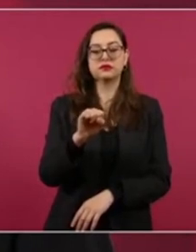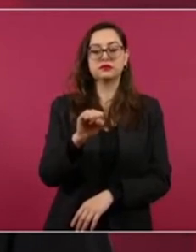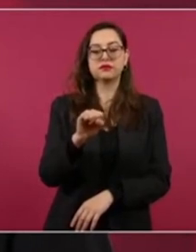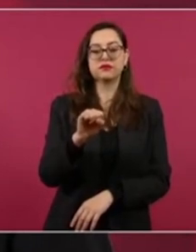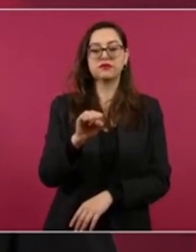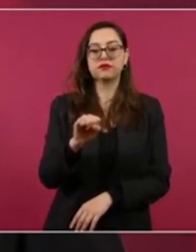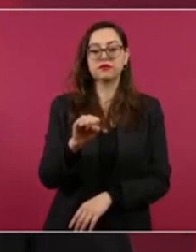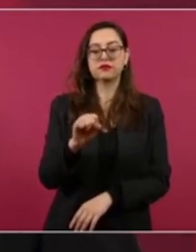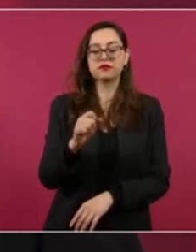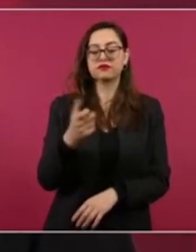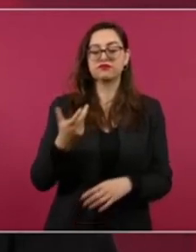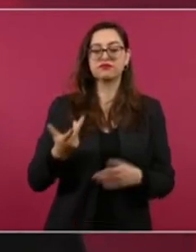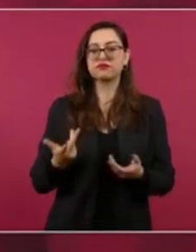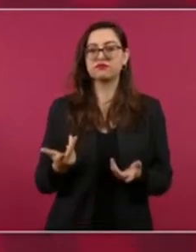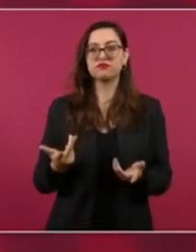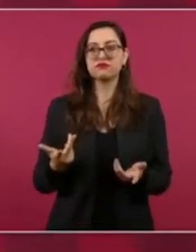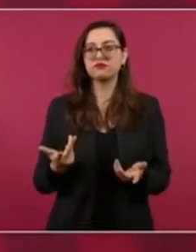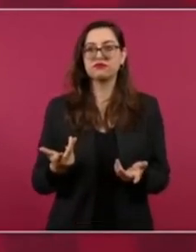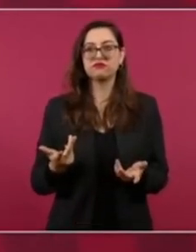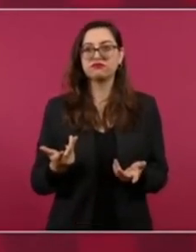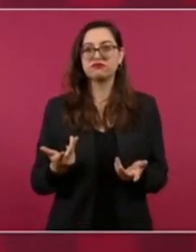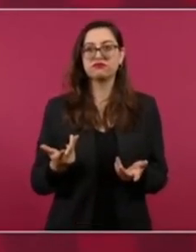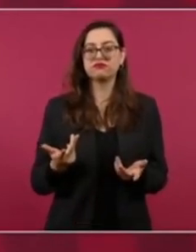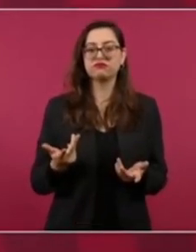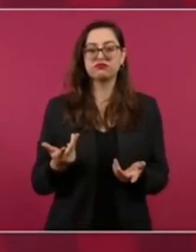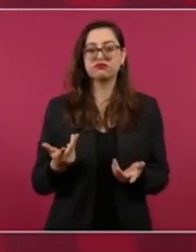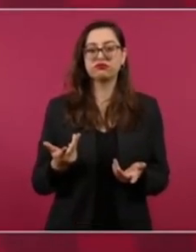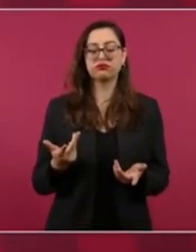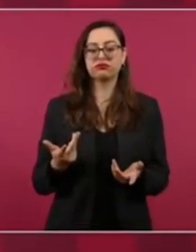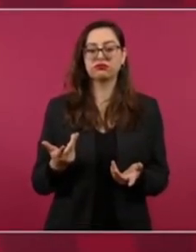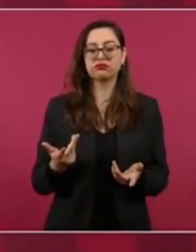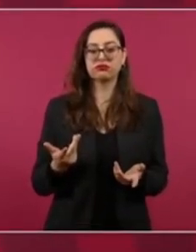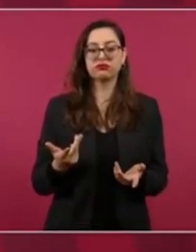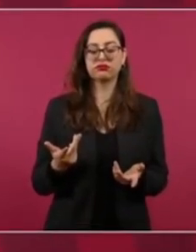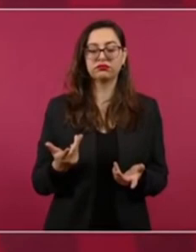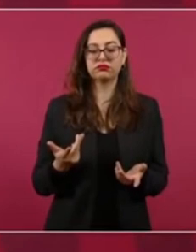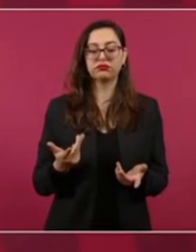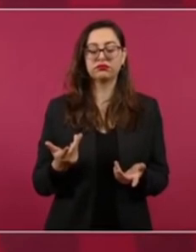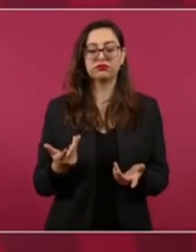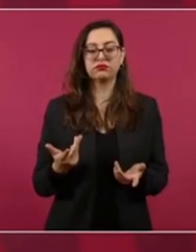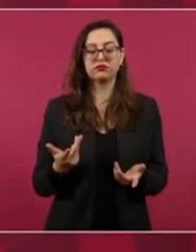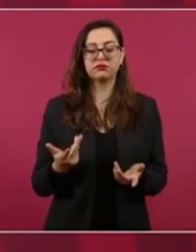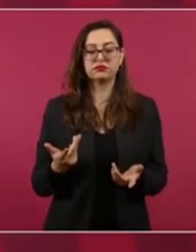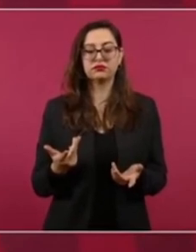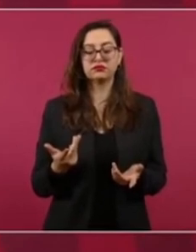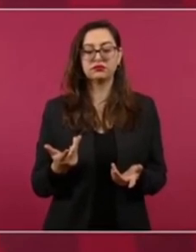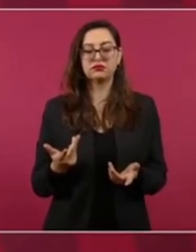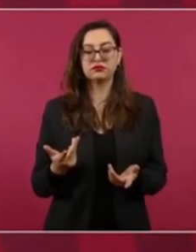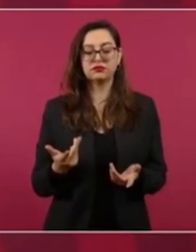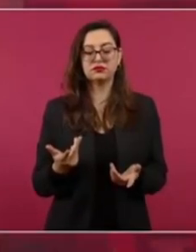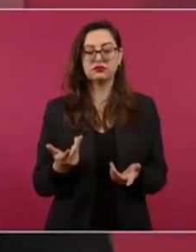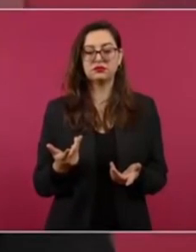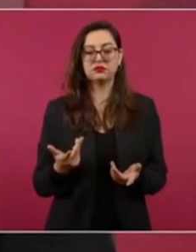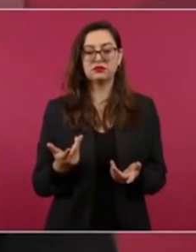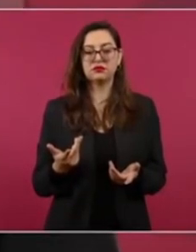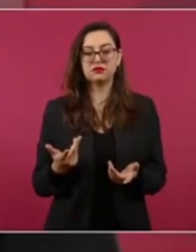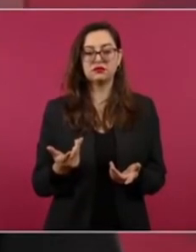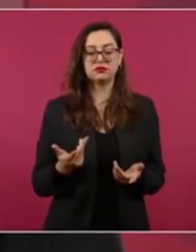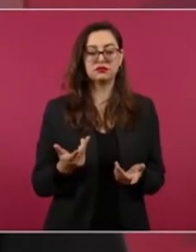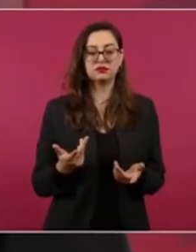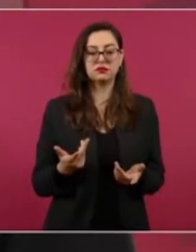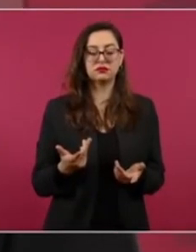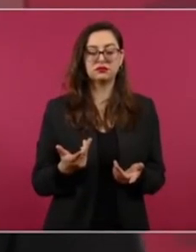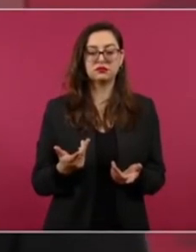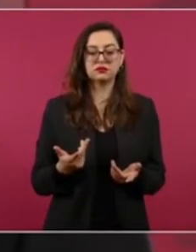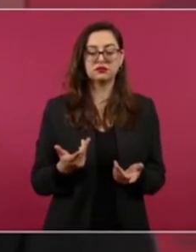no tendría el efecto que posiblemente,